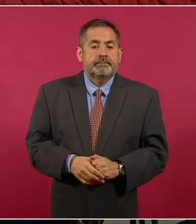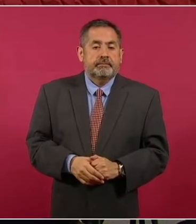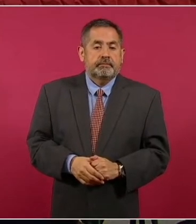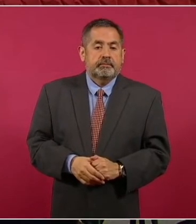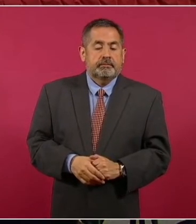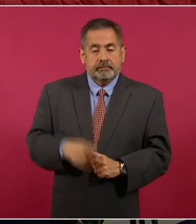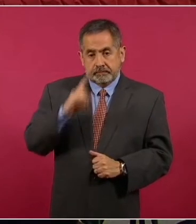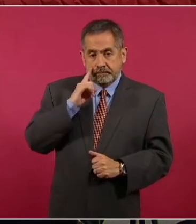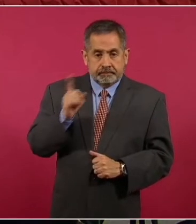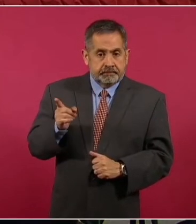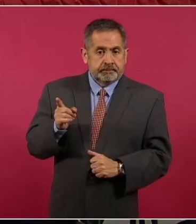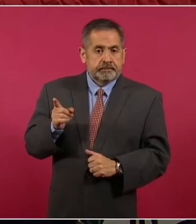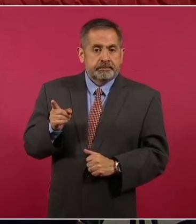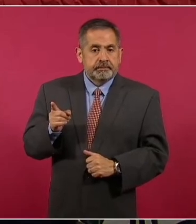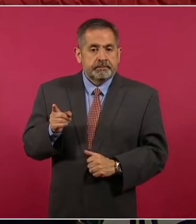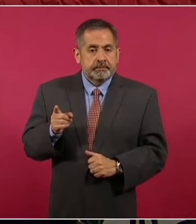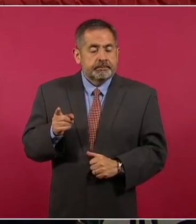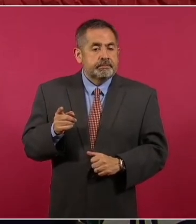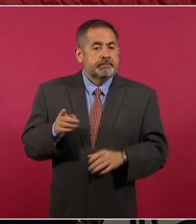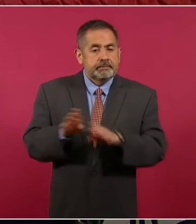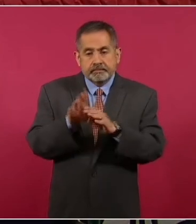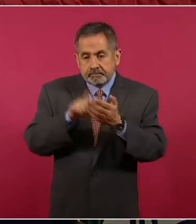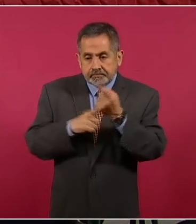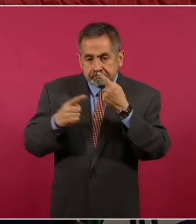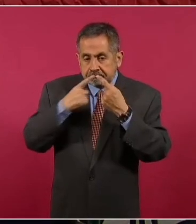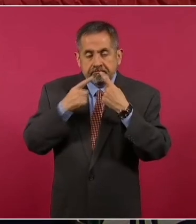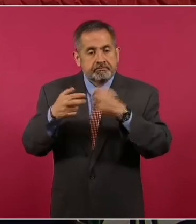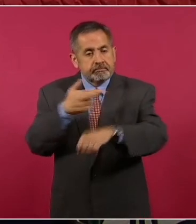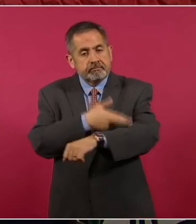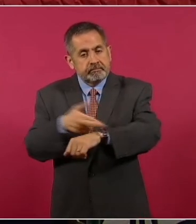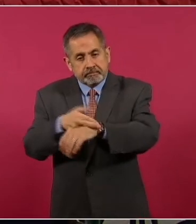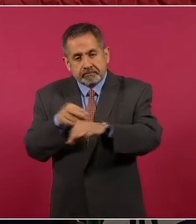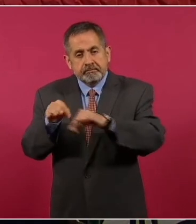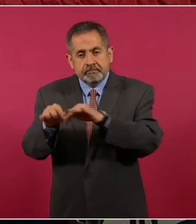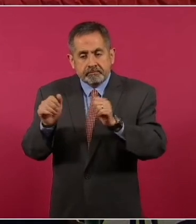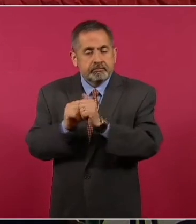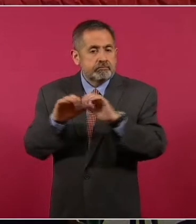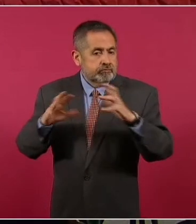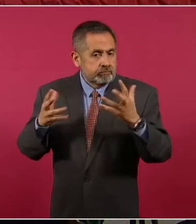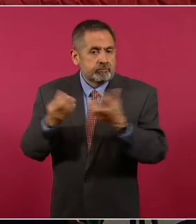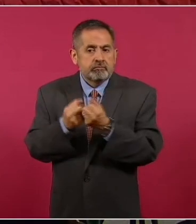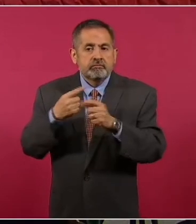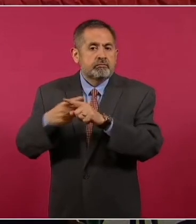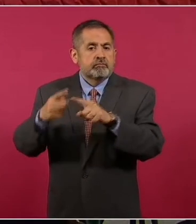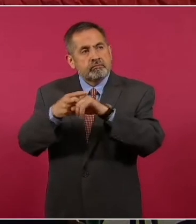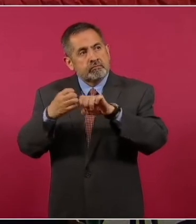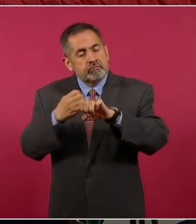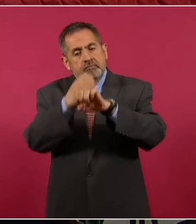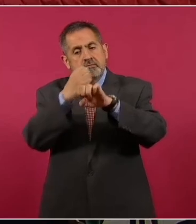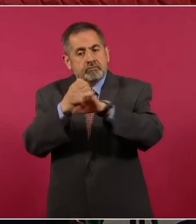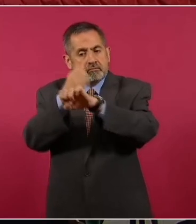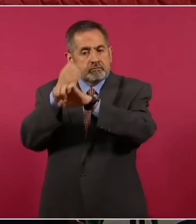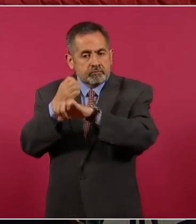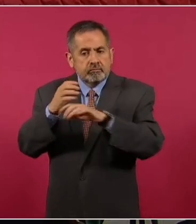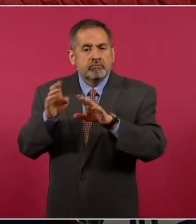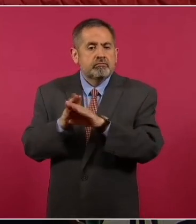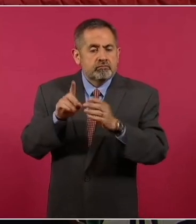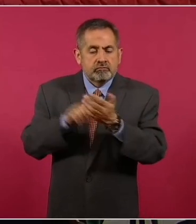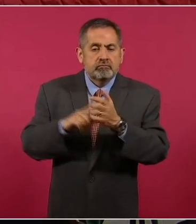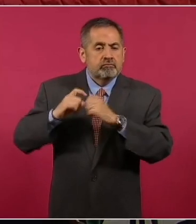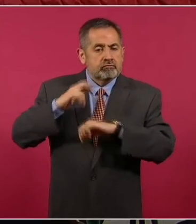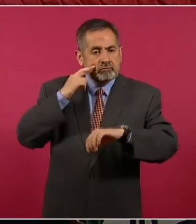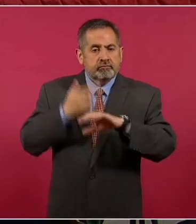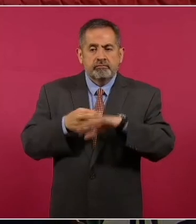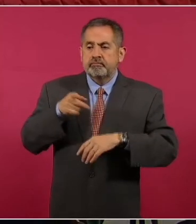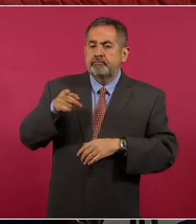Estos resultados se dan por el trabajo de todas las dependencias y los estados, encabezados por la